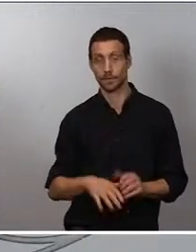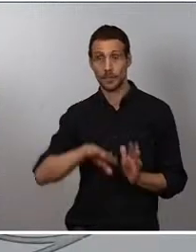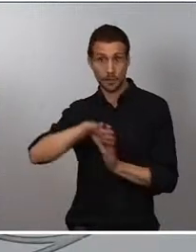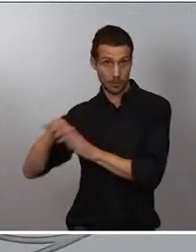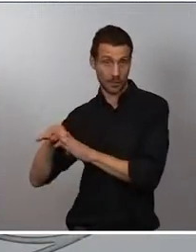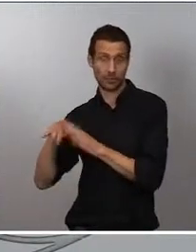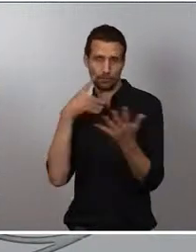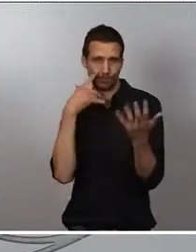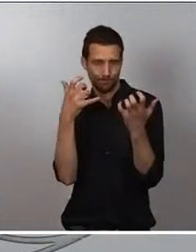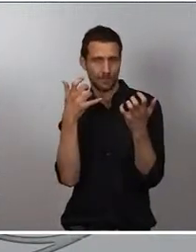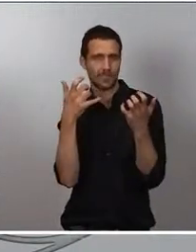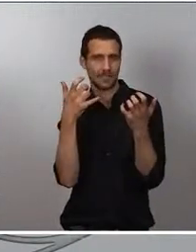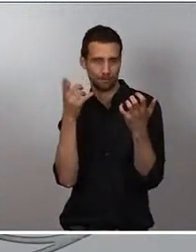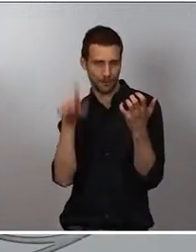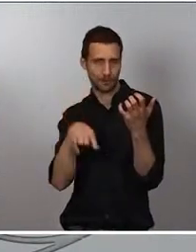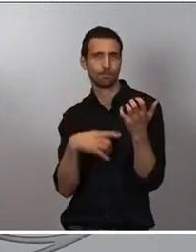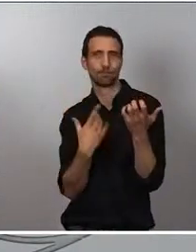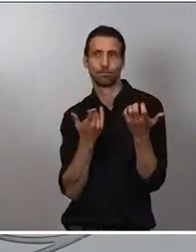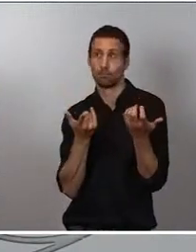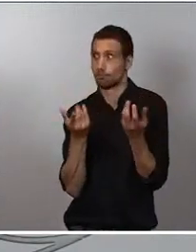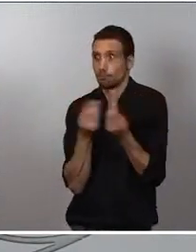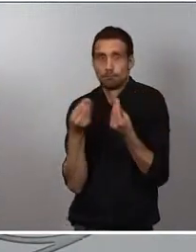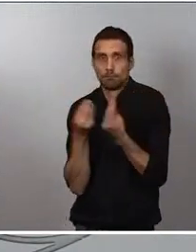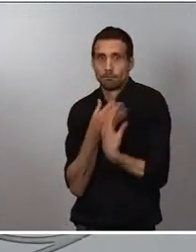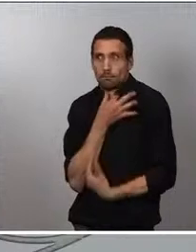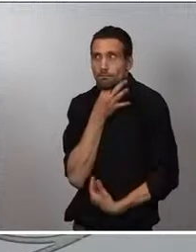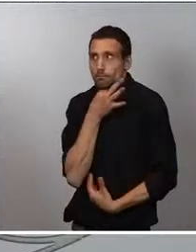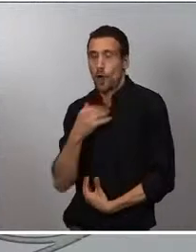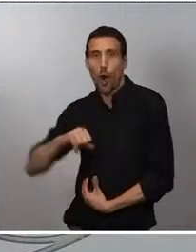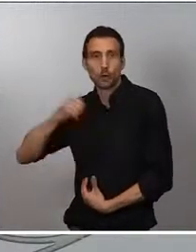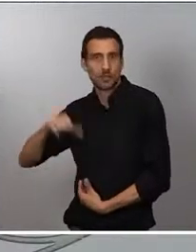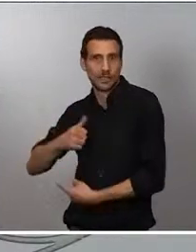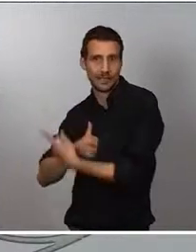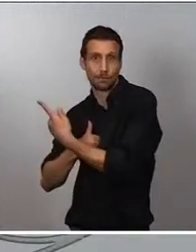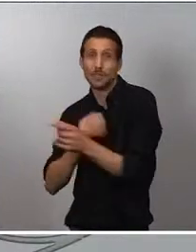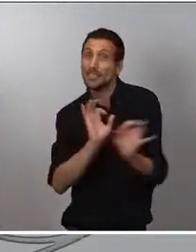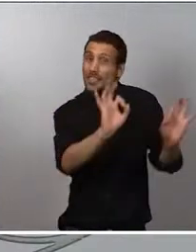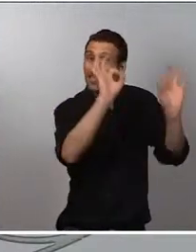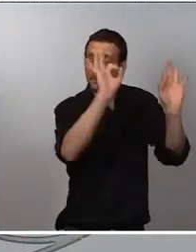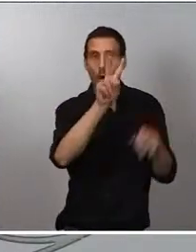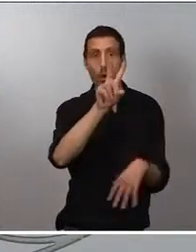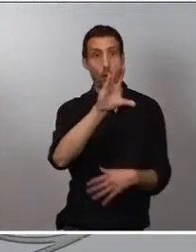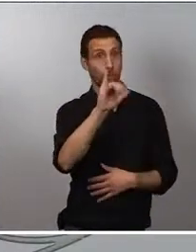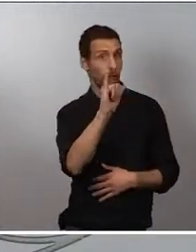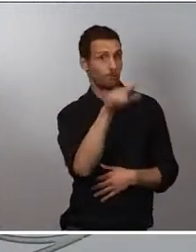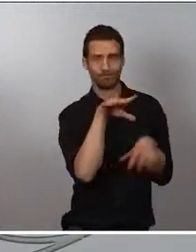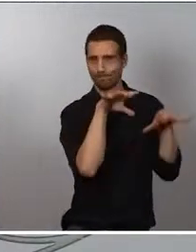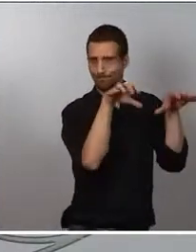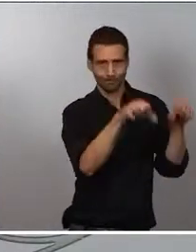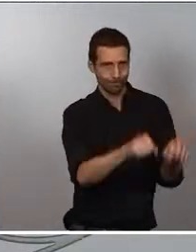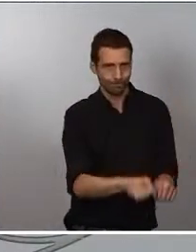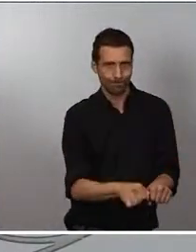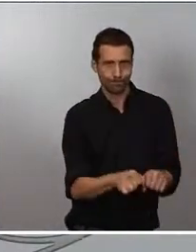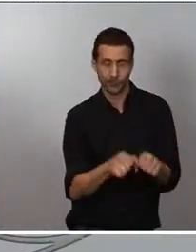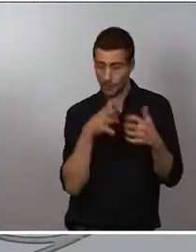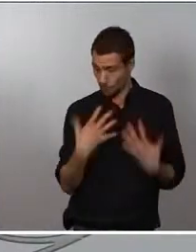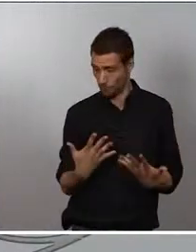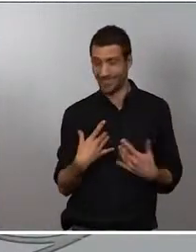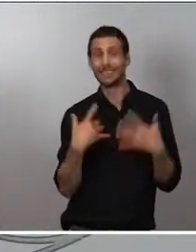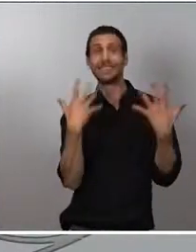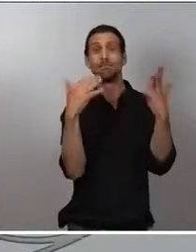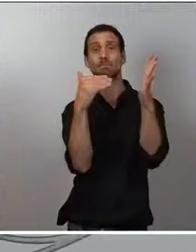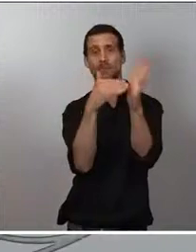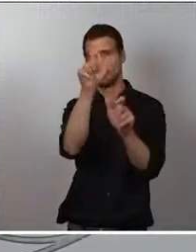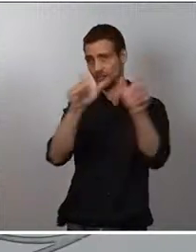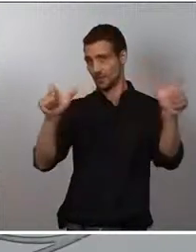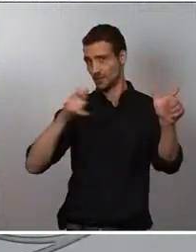ocupación hospitalaria, especialmente la de camas UCI. Con los datos, a día de hoy tenemos que más de 10.000 personas están hospitalizadas con COVID